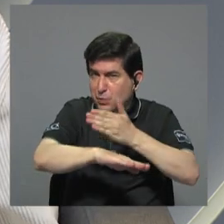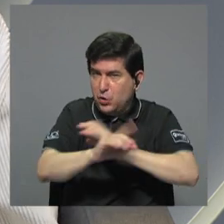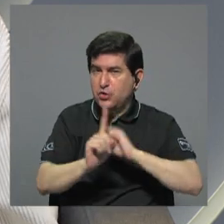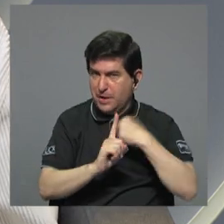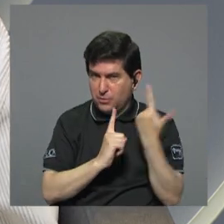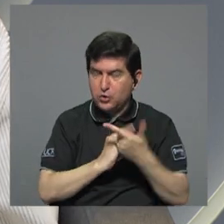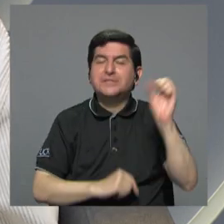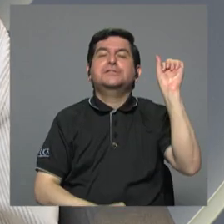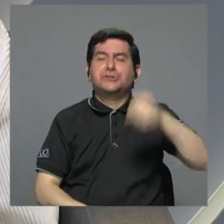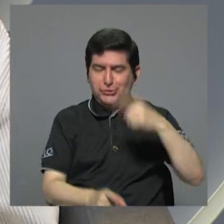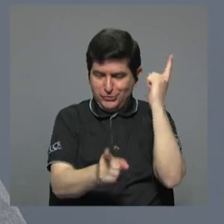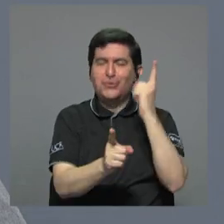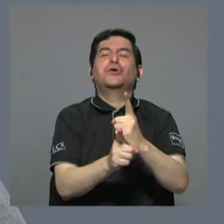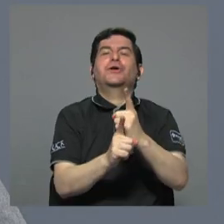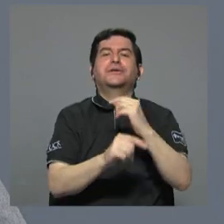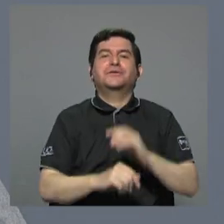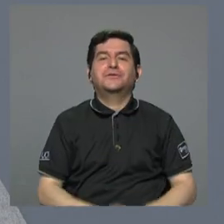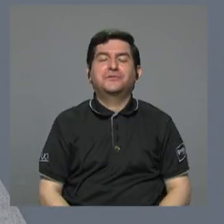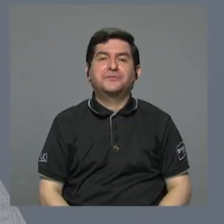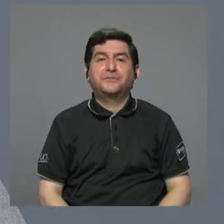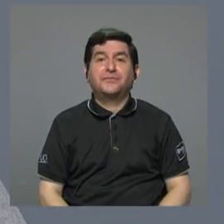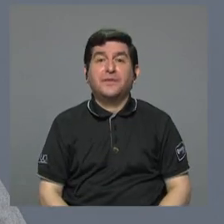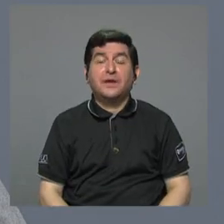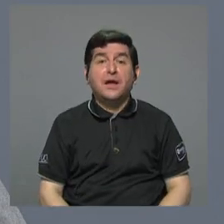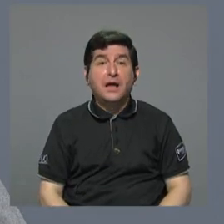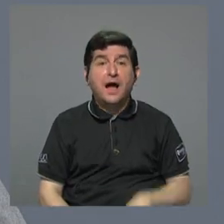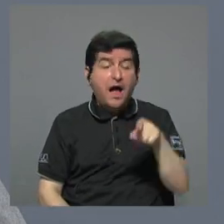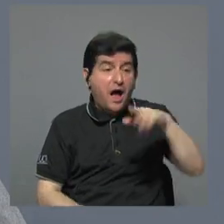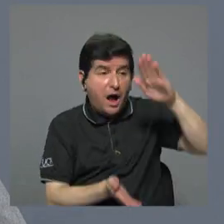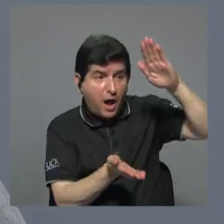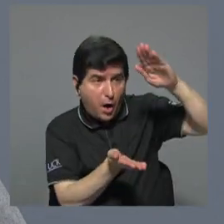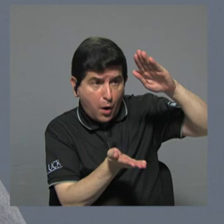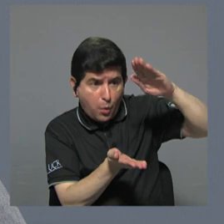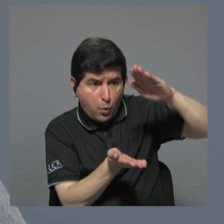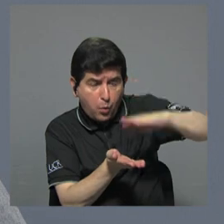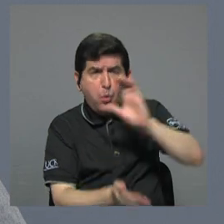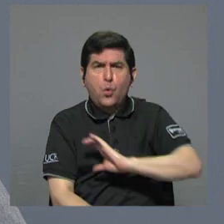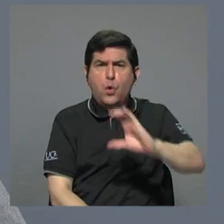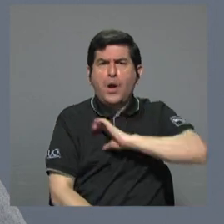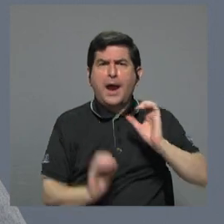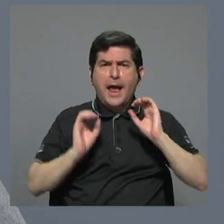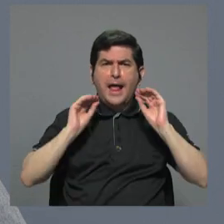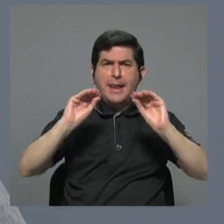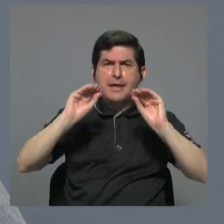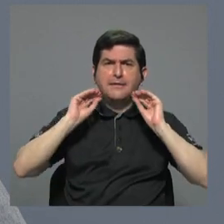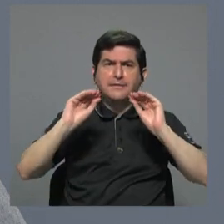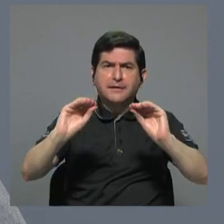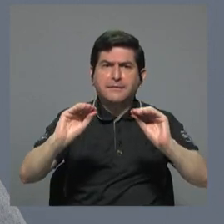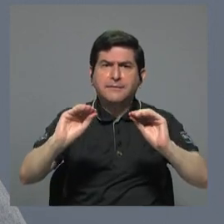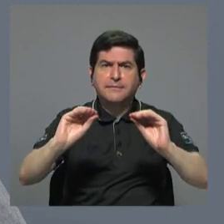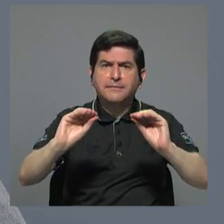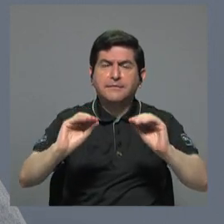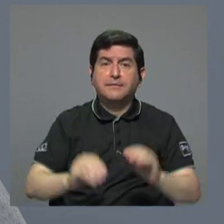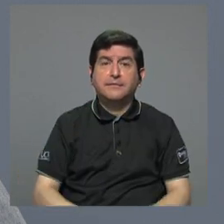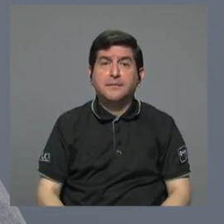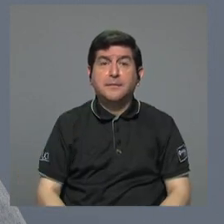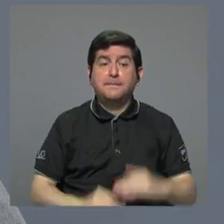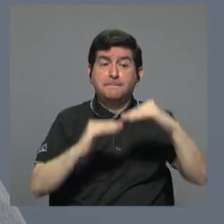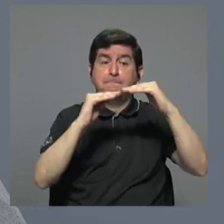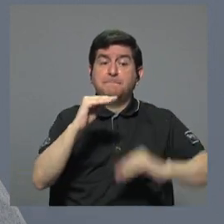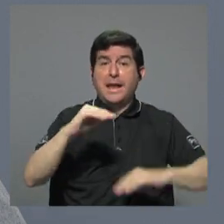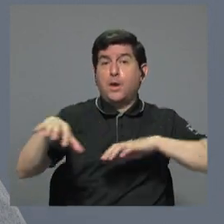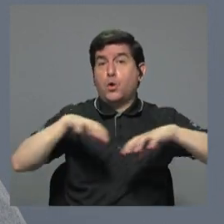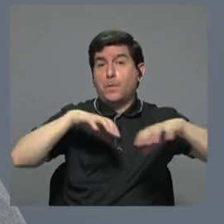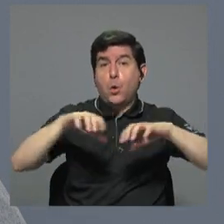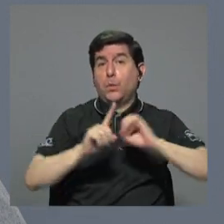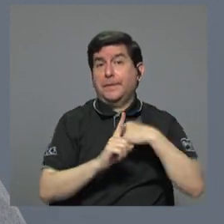mecanismo de ascenso social. Entonces, al venir disminuyendo la calidad de la educación, tenemos menos movilidad.